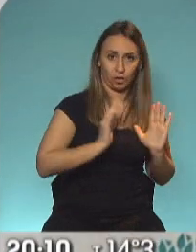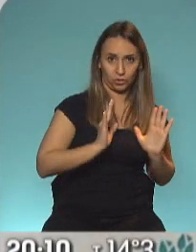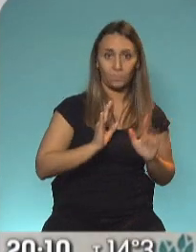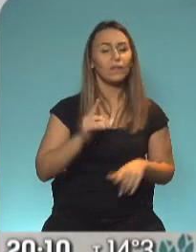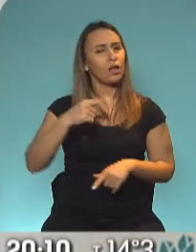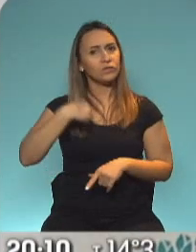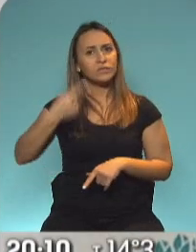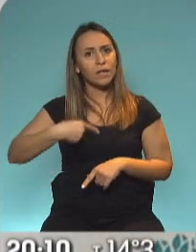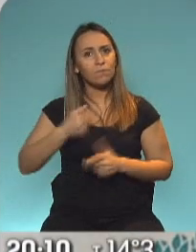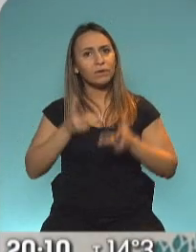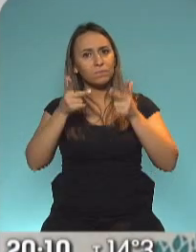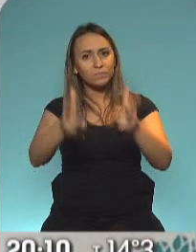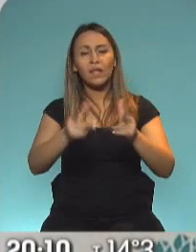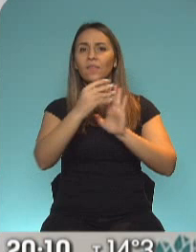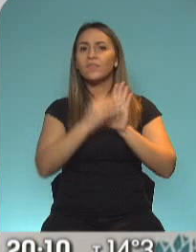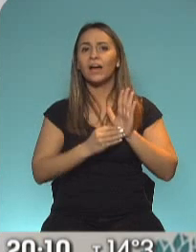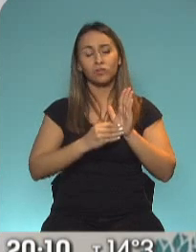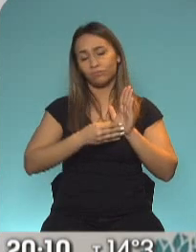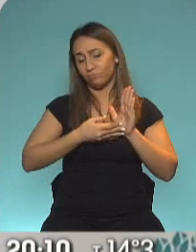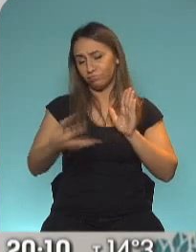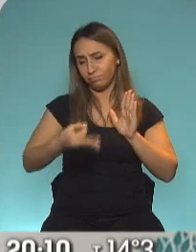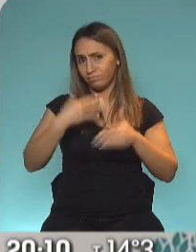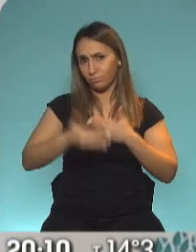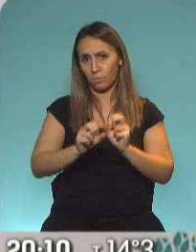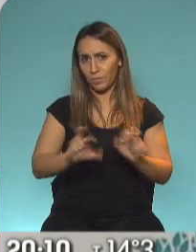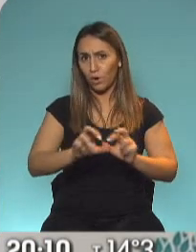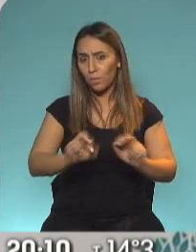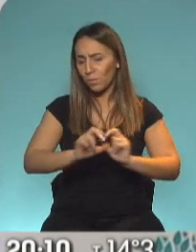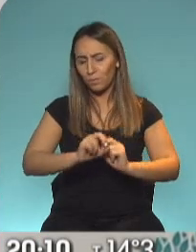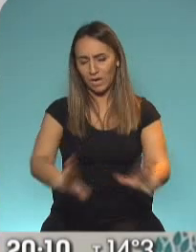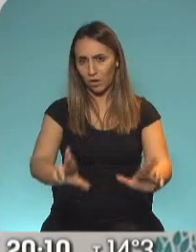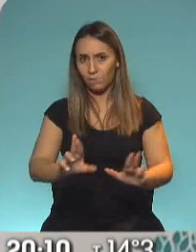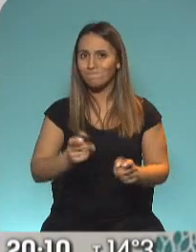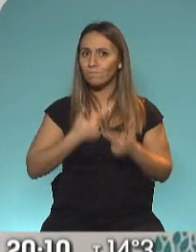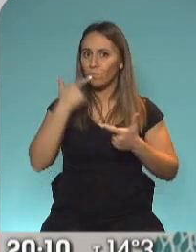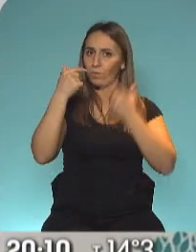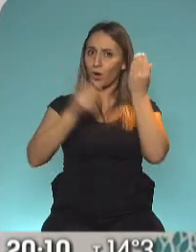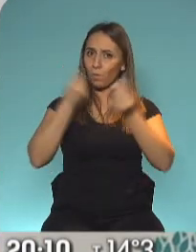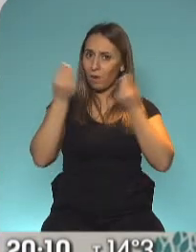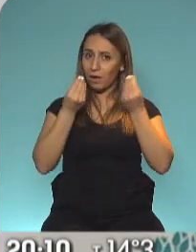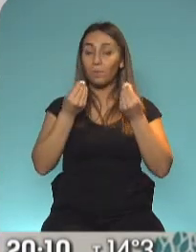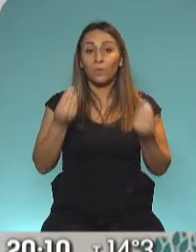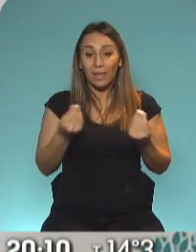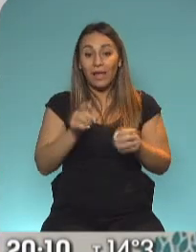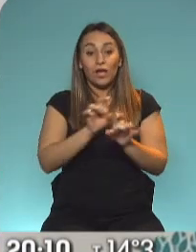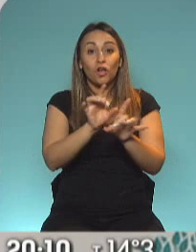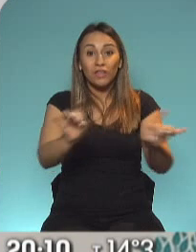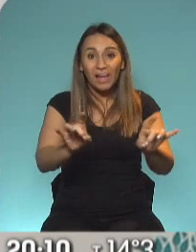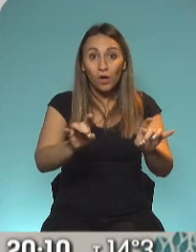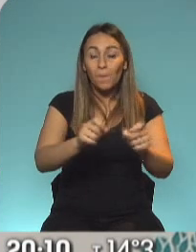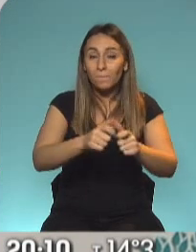han empeorado, que eso nos preocupa. Que además nos preocupa porque cuanto más contagios, más gente